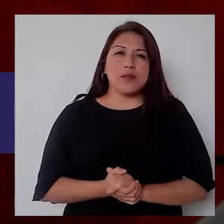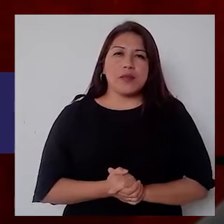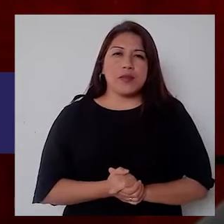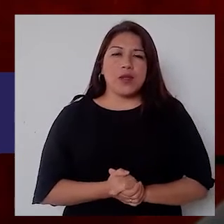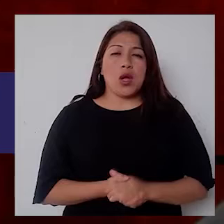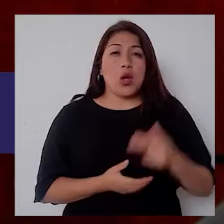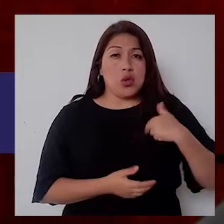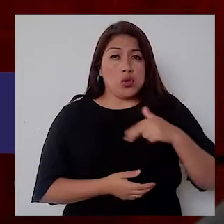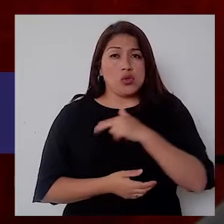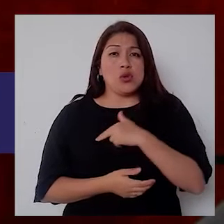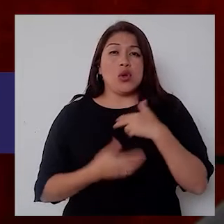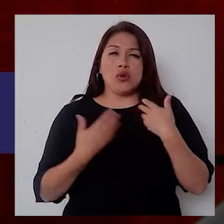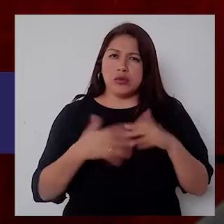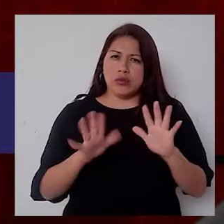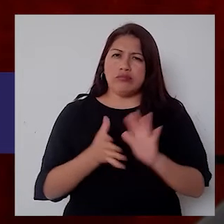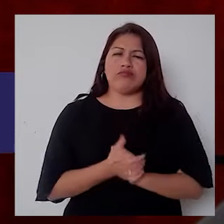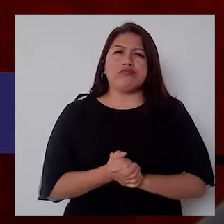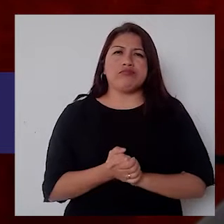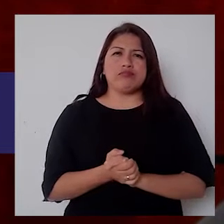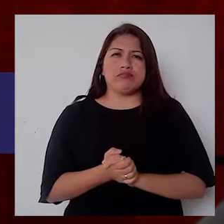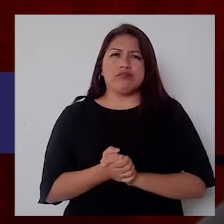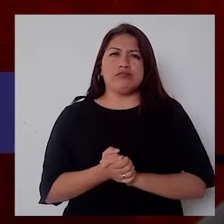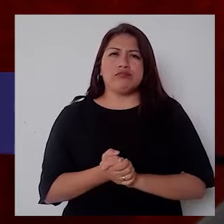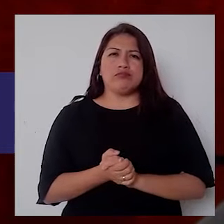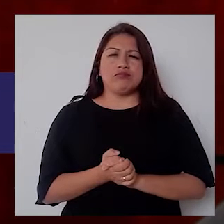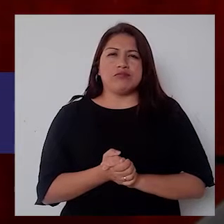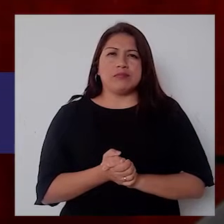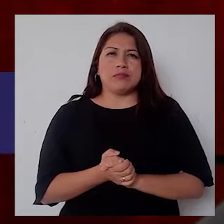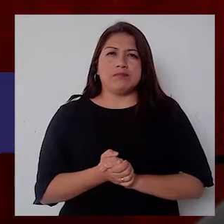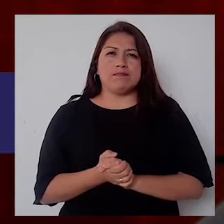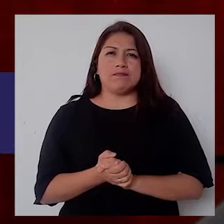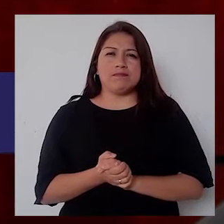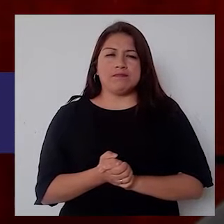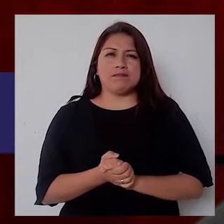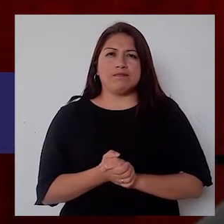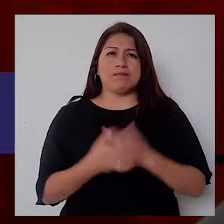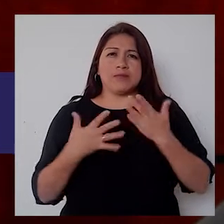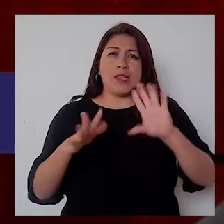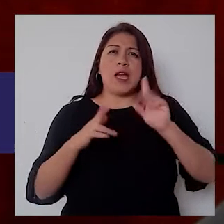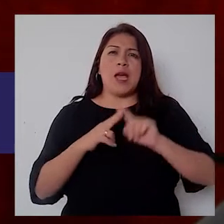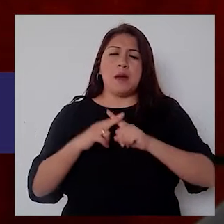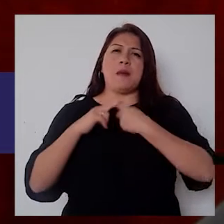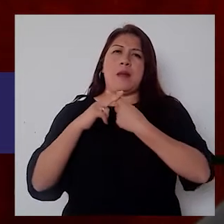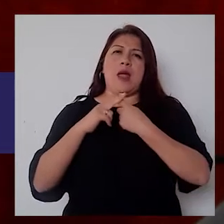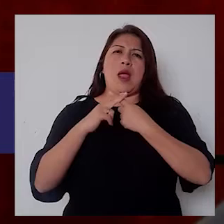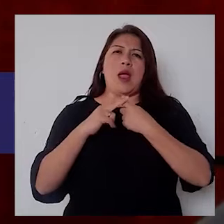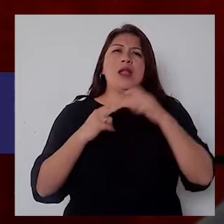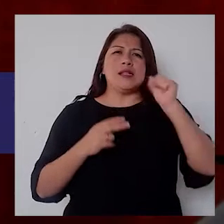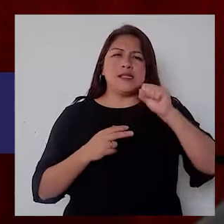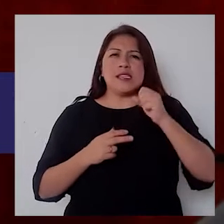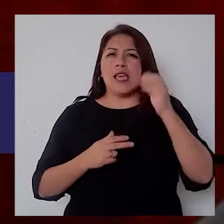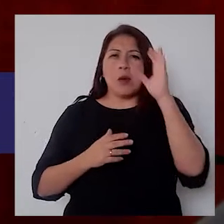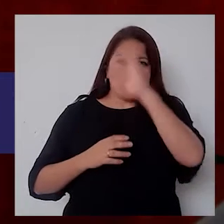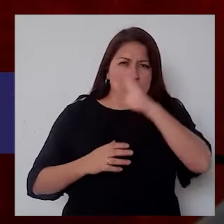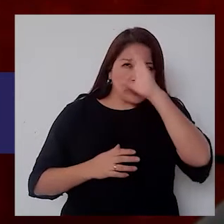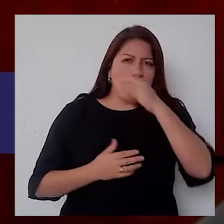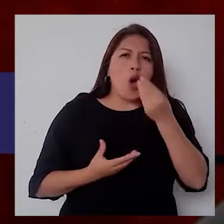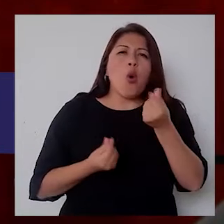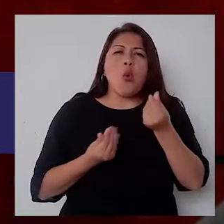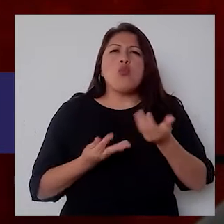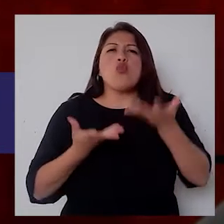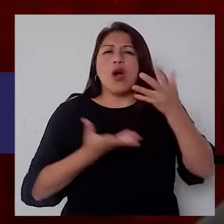Nosotros hemos venido no solamente ejecutando un presupuesto, sino haciendo una serie de actividades